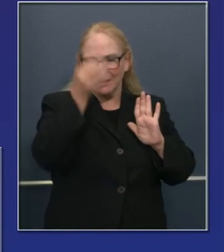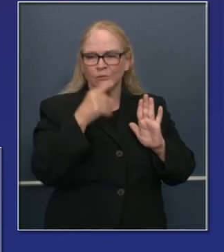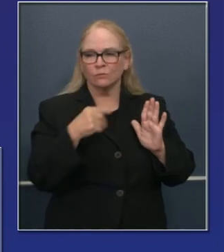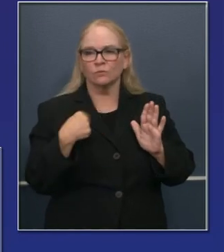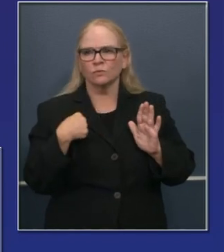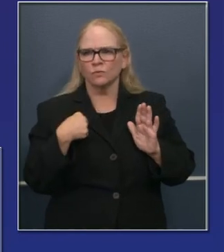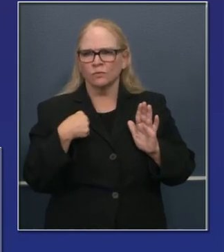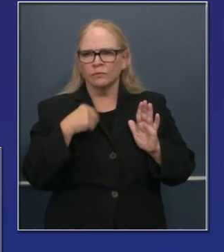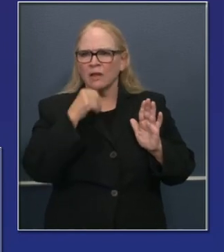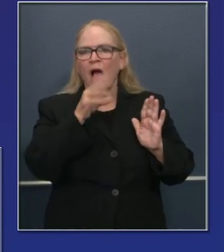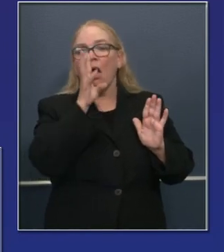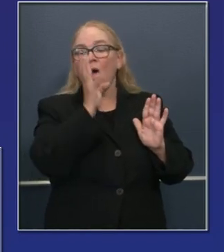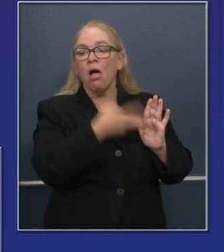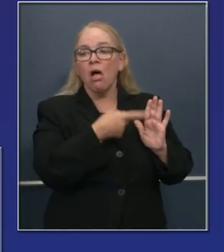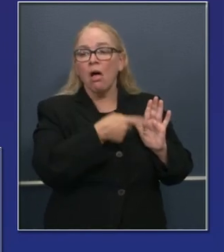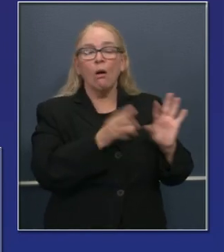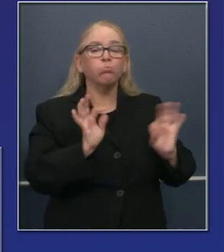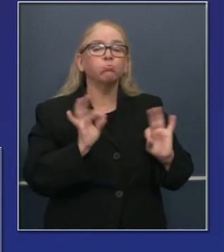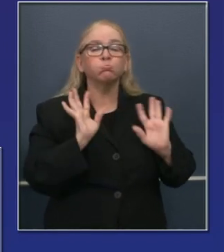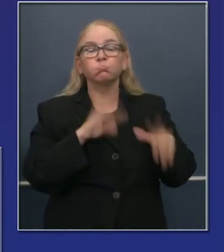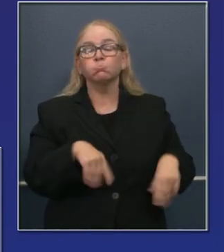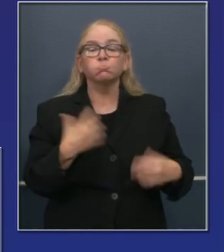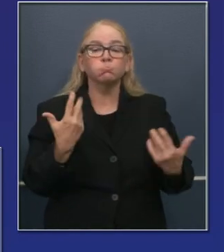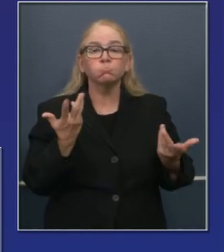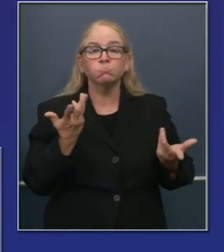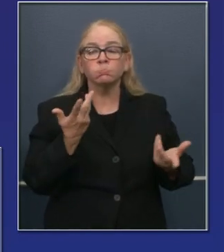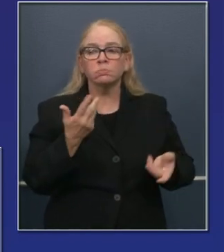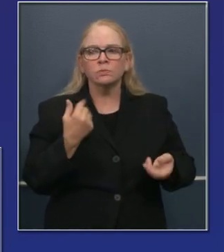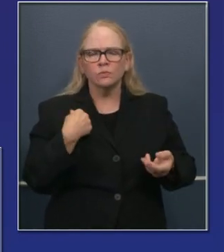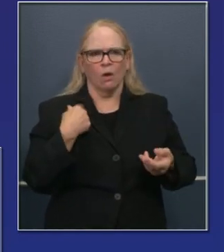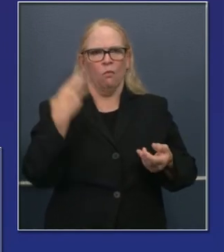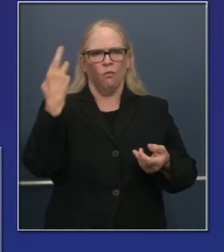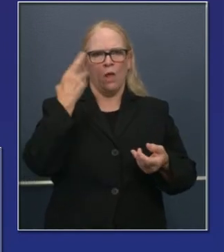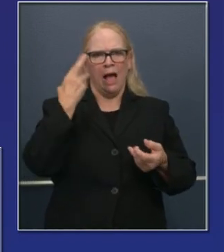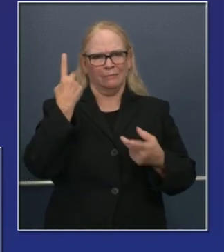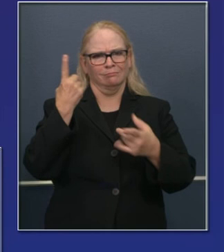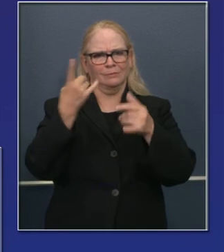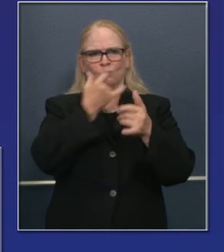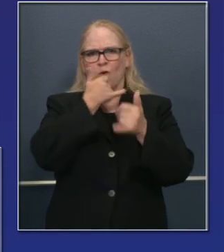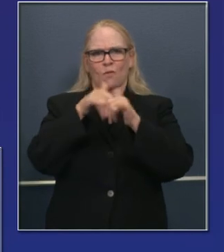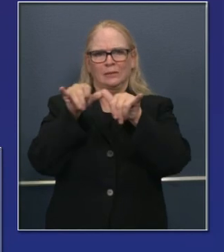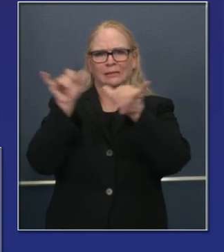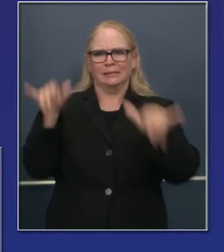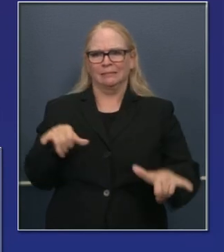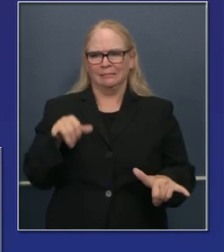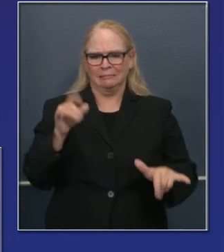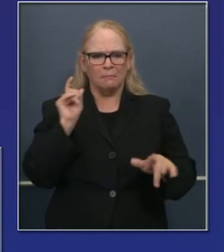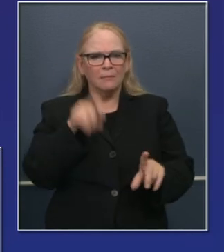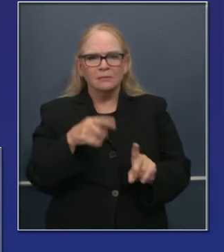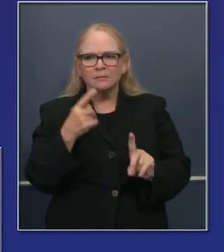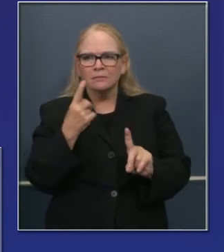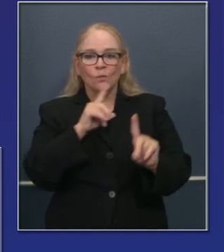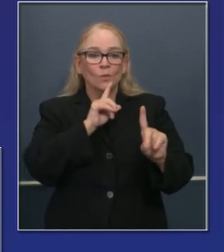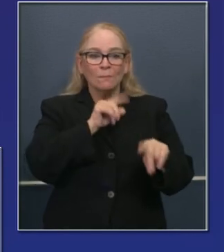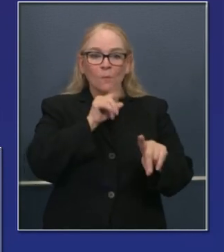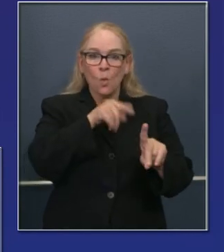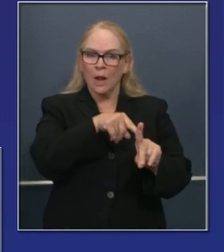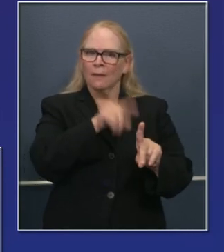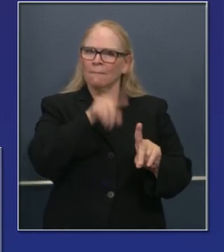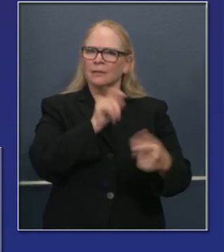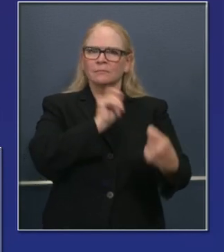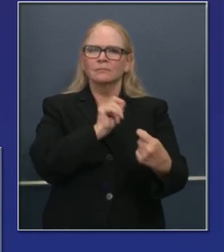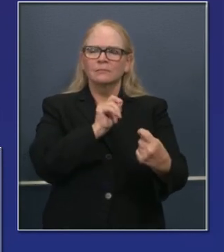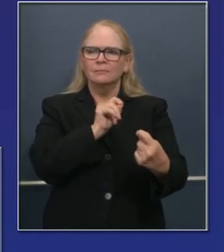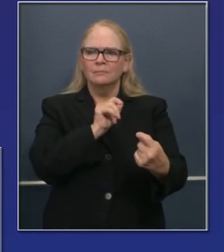estado pasivos abordando esto de sistemas de tecnología a lo ancho del estado, que son